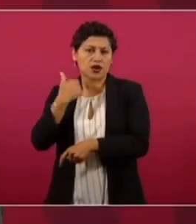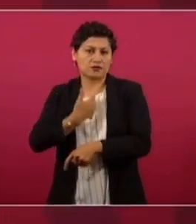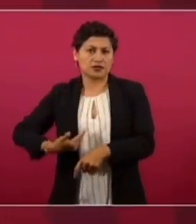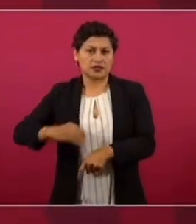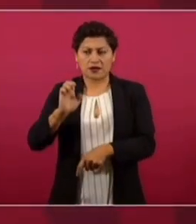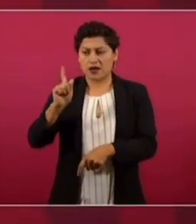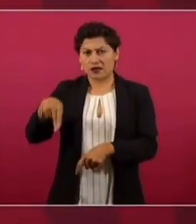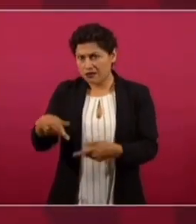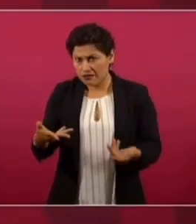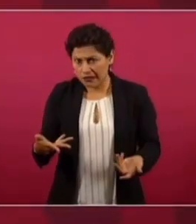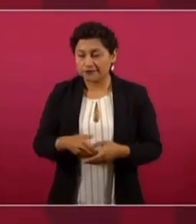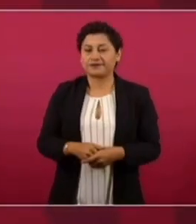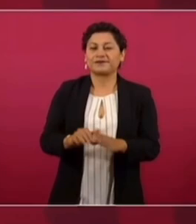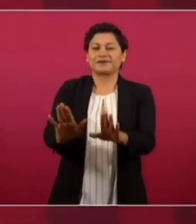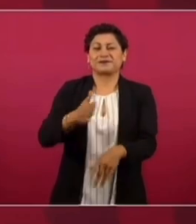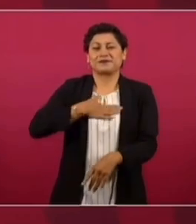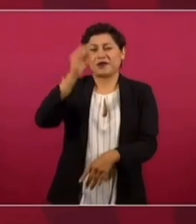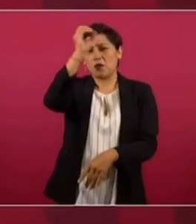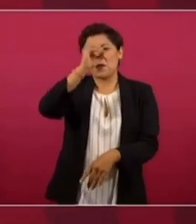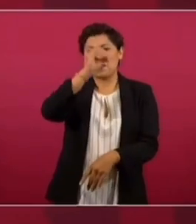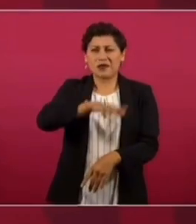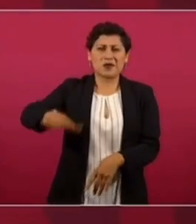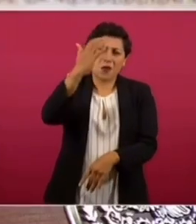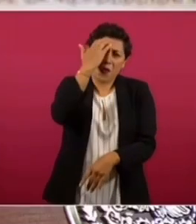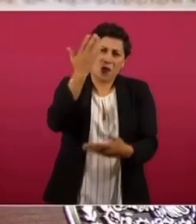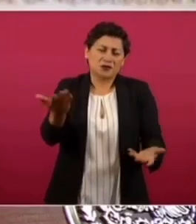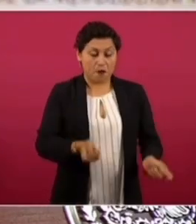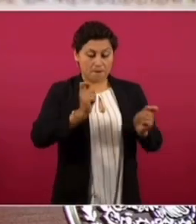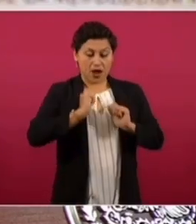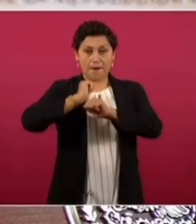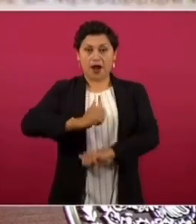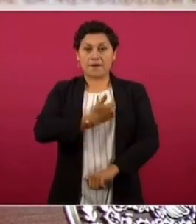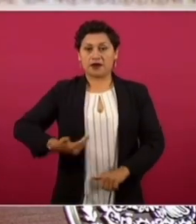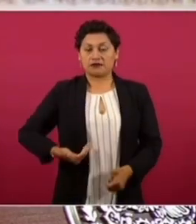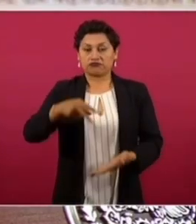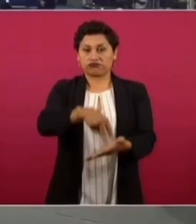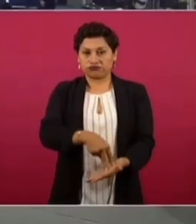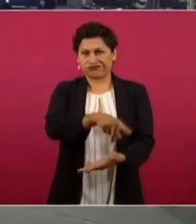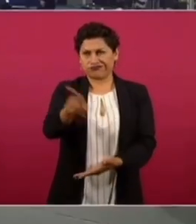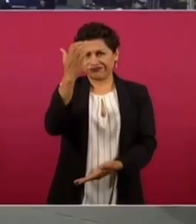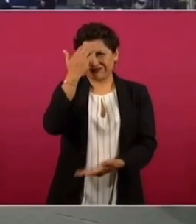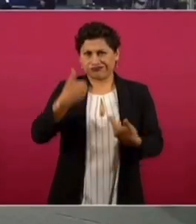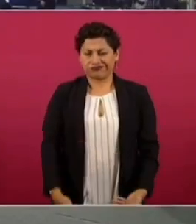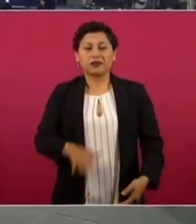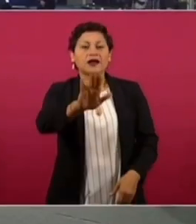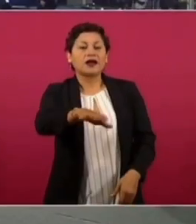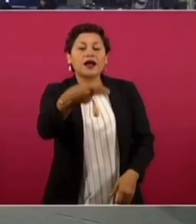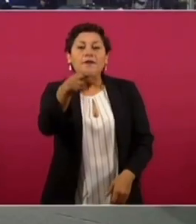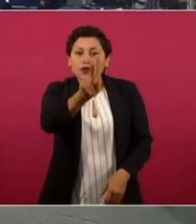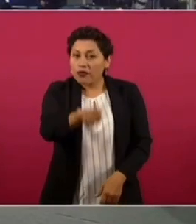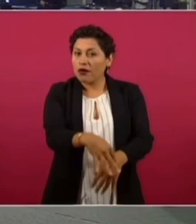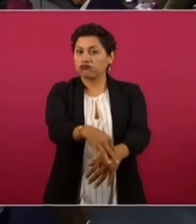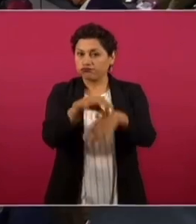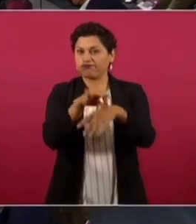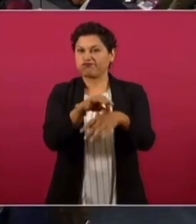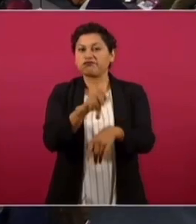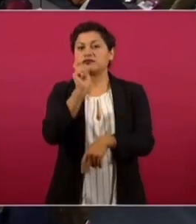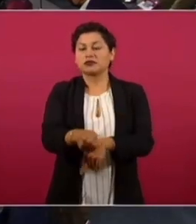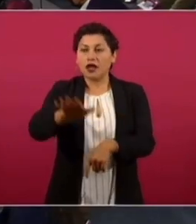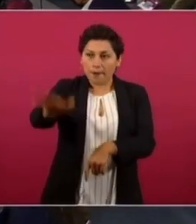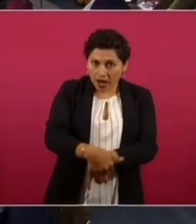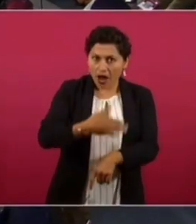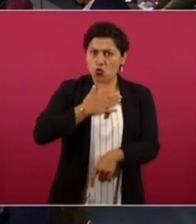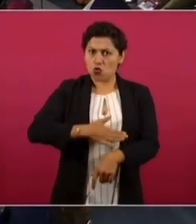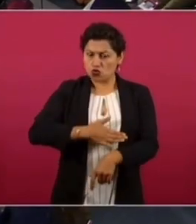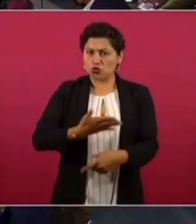Ya conocen cuál es mi postura sobre esto, ya la hice pública, cuando tomé posición. Aunque en los hechos no se le está tratando de llamar a la